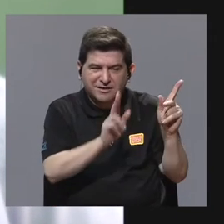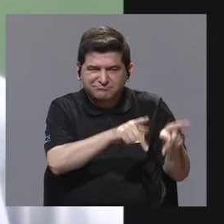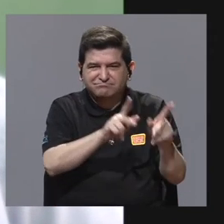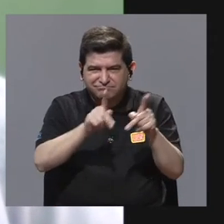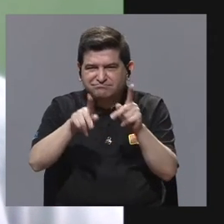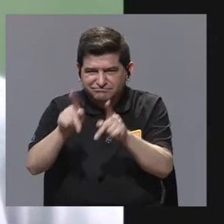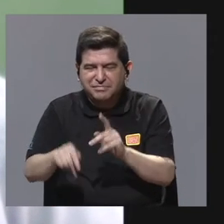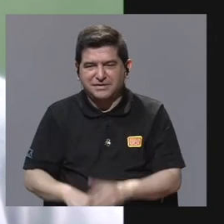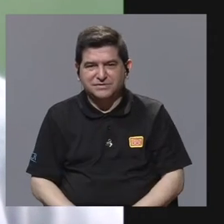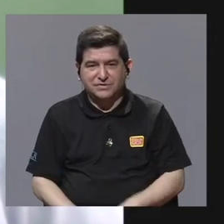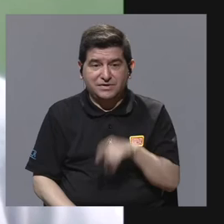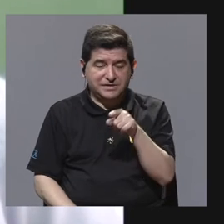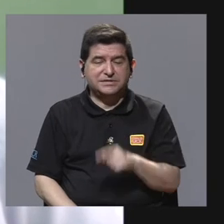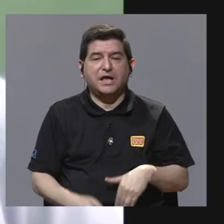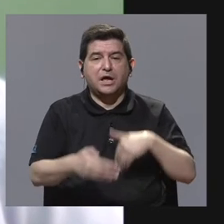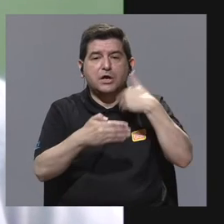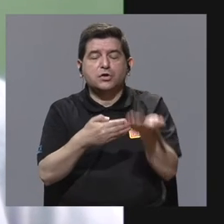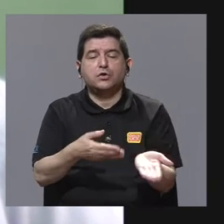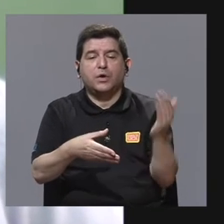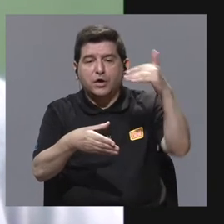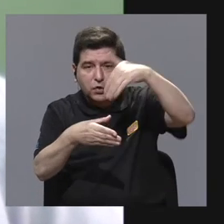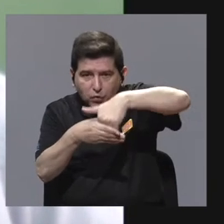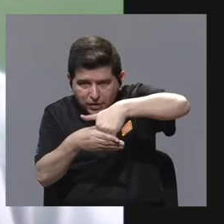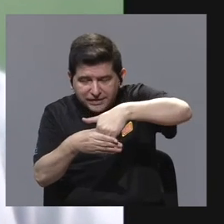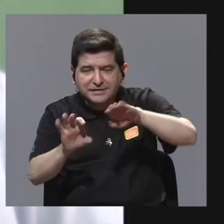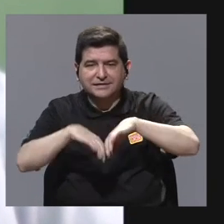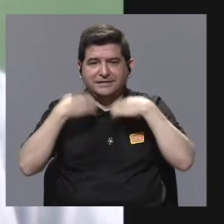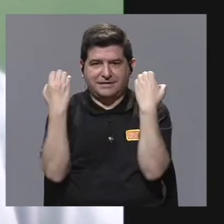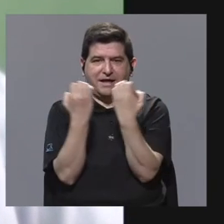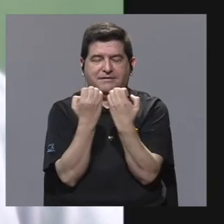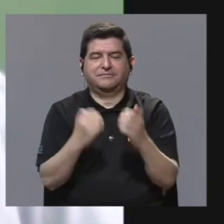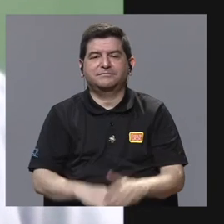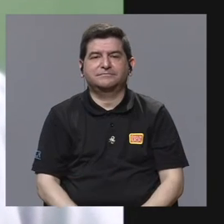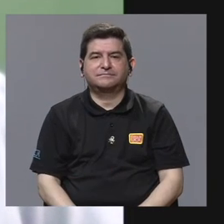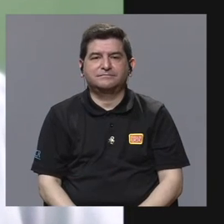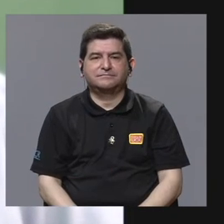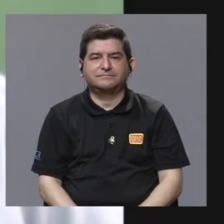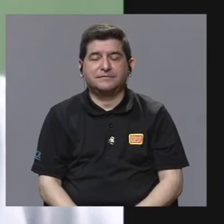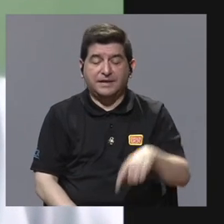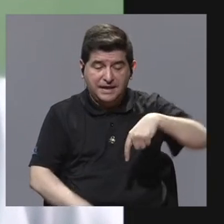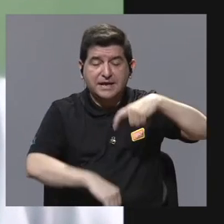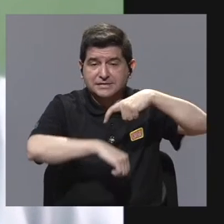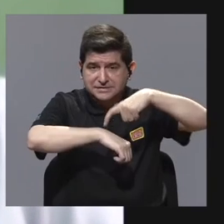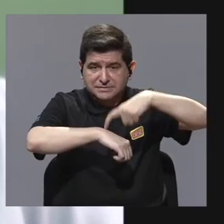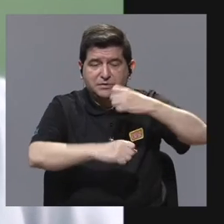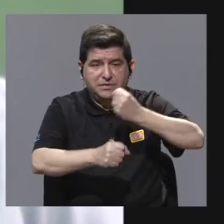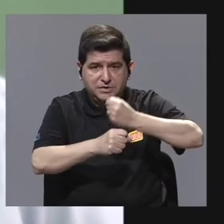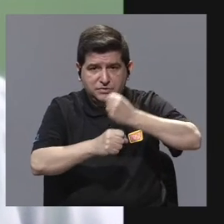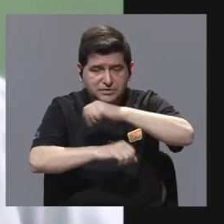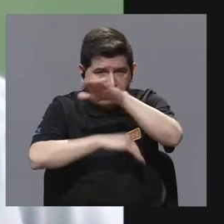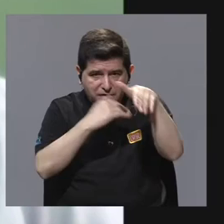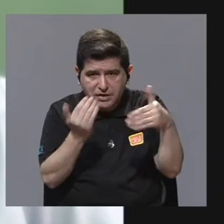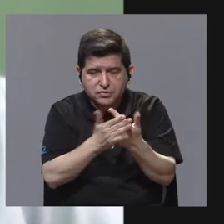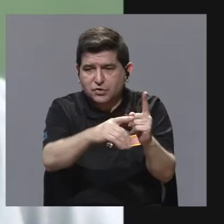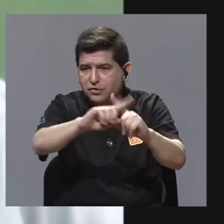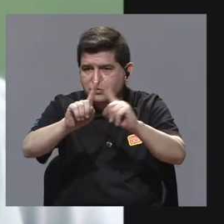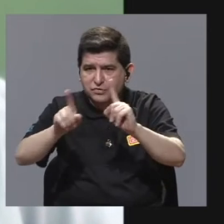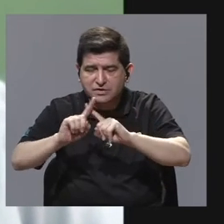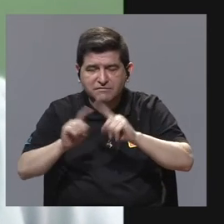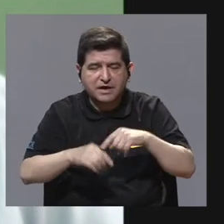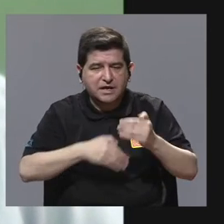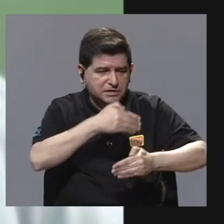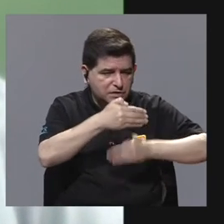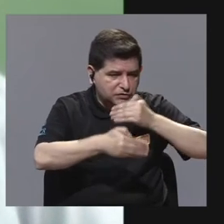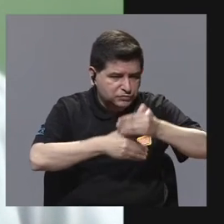personas que se estarían integrando a este equipo, tenemos o están trabajando todos en los diferentes